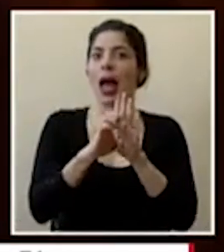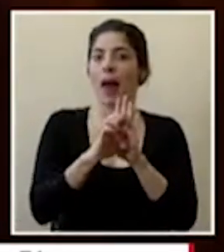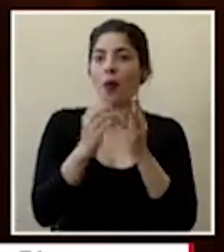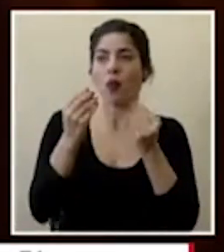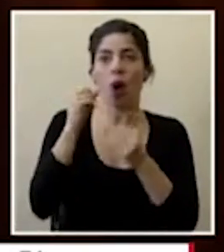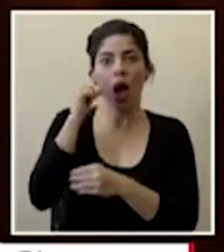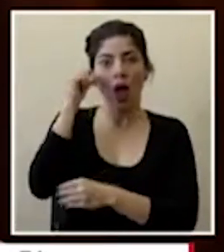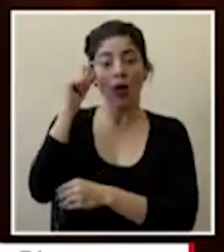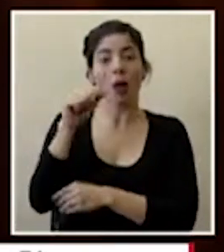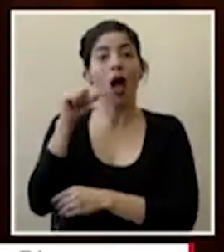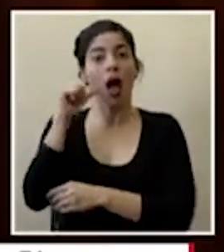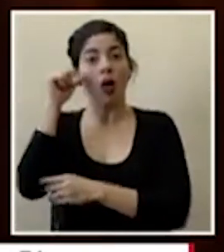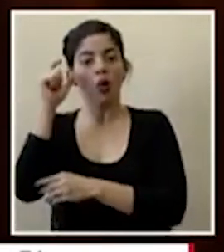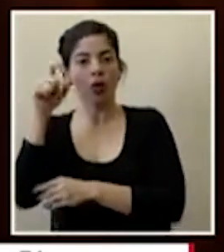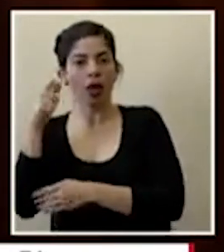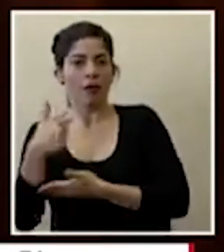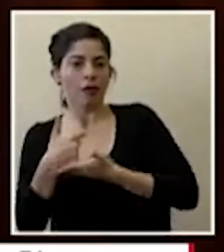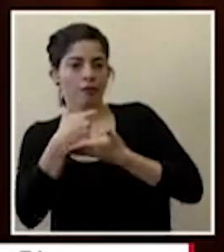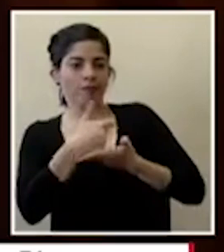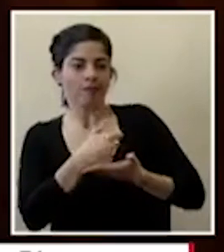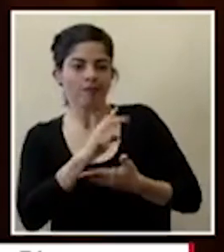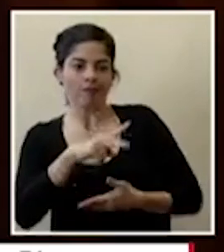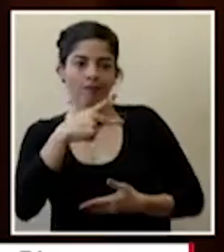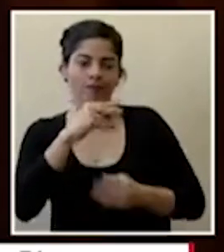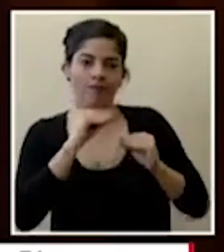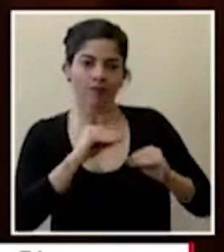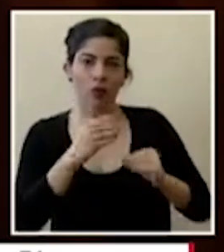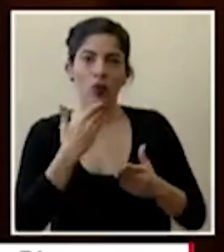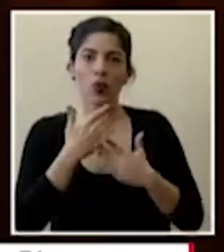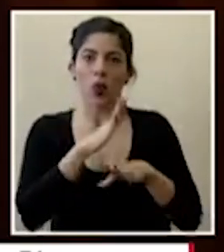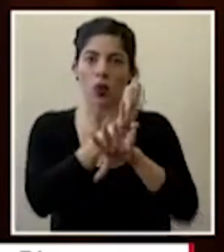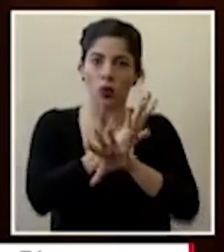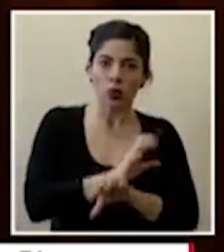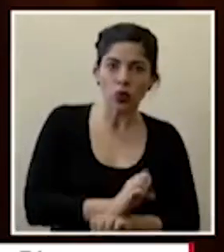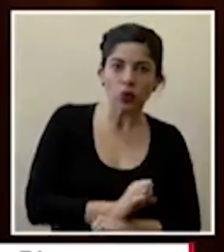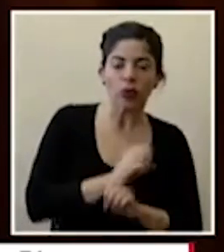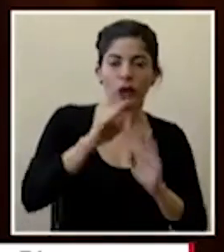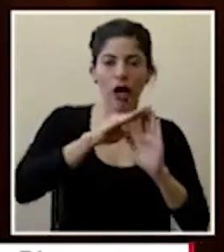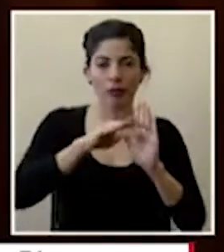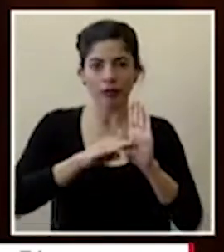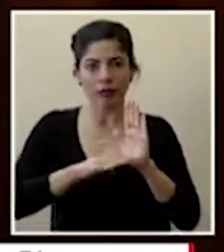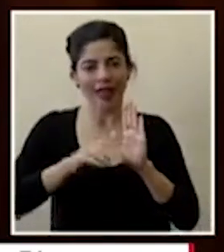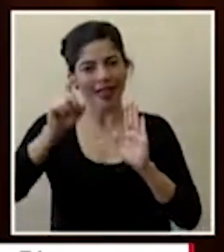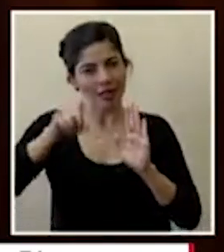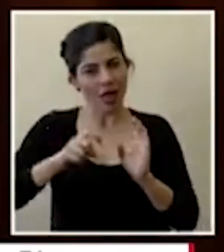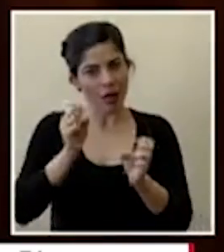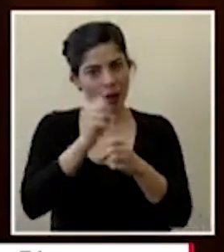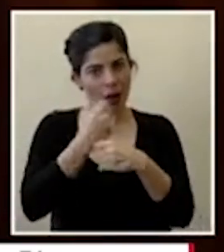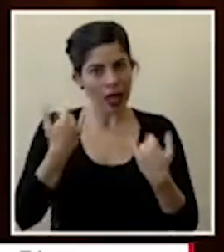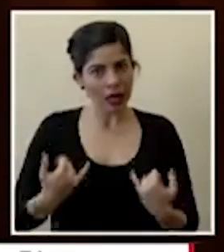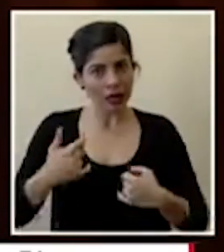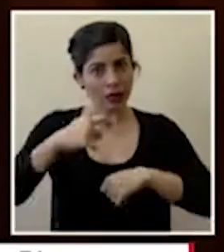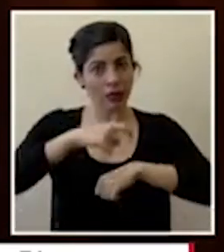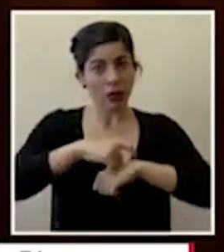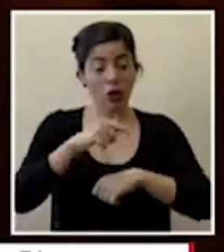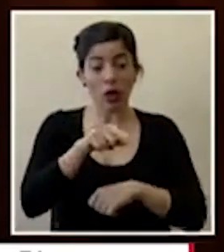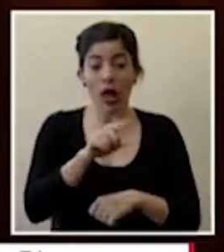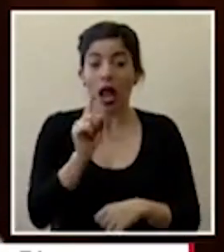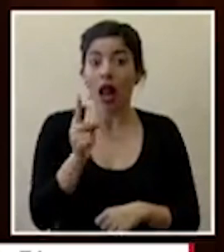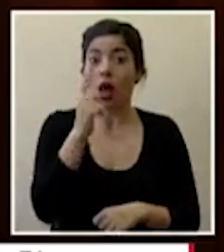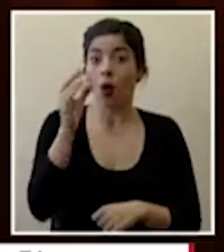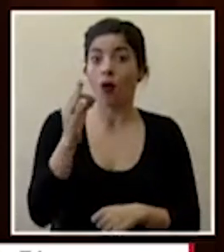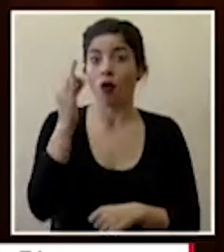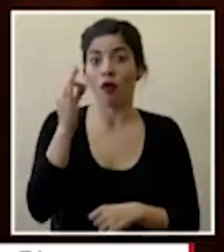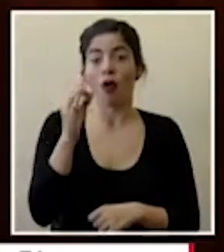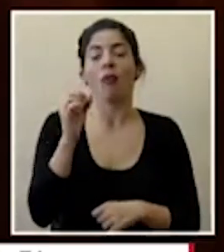pero también los adultos tenemos que ayudar a reforzar esos buenos hábitos esas medidas que tenemos que tomar en este momento porque sólo así indico